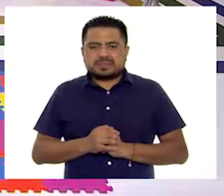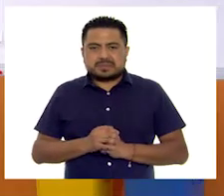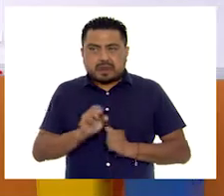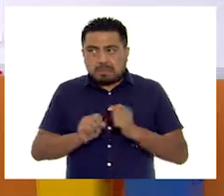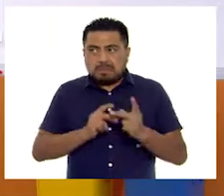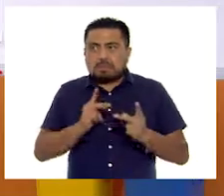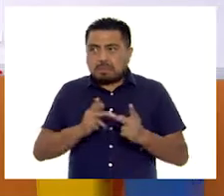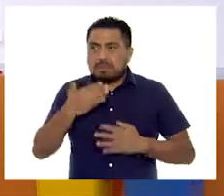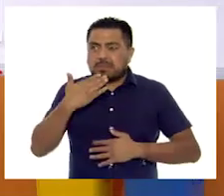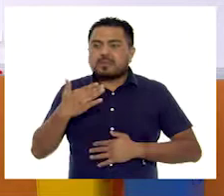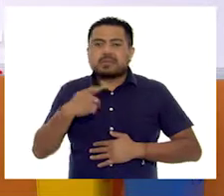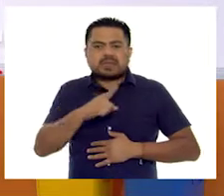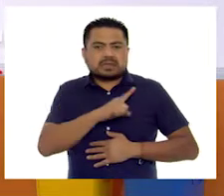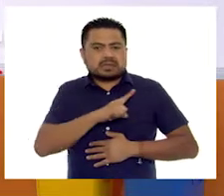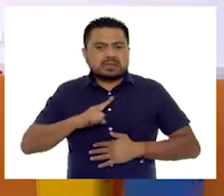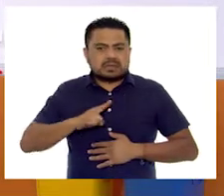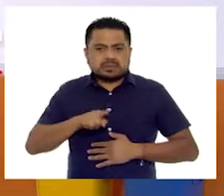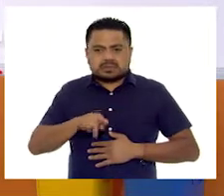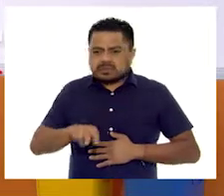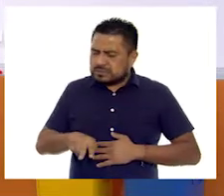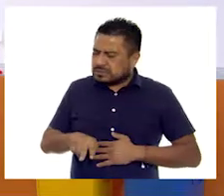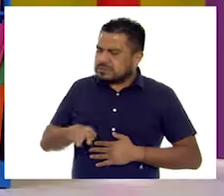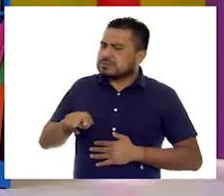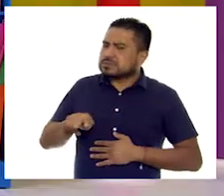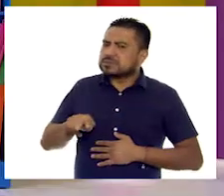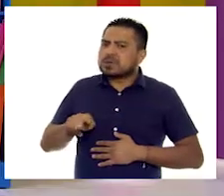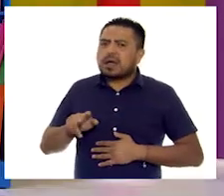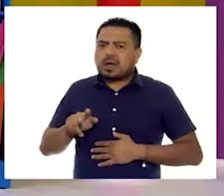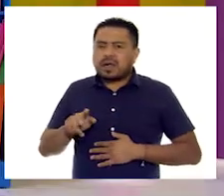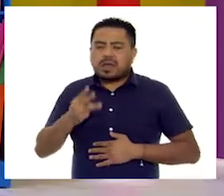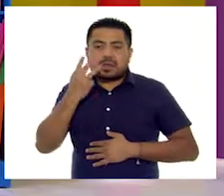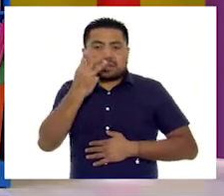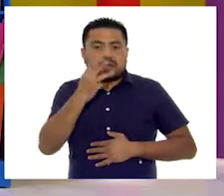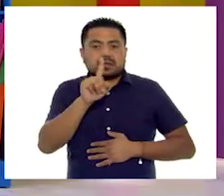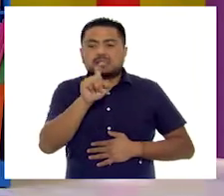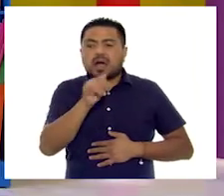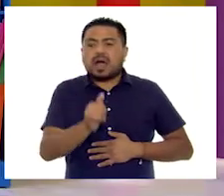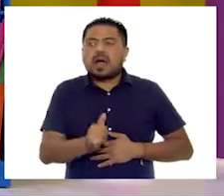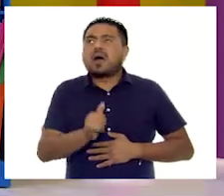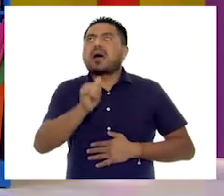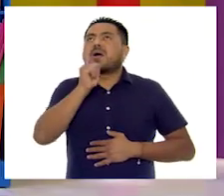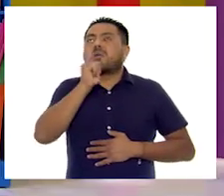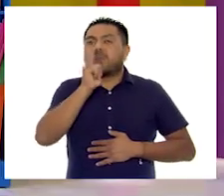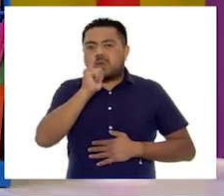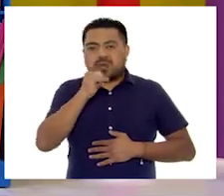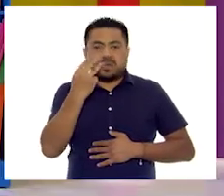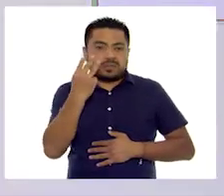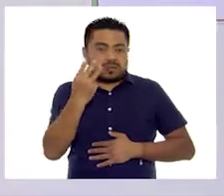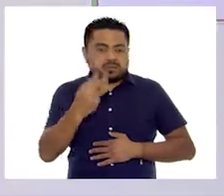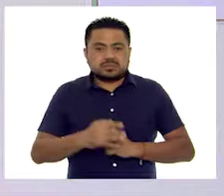Perfecto. Y de bebidas, de bebidas, tres tomaban agua. Tres, agua.